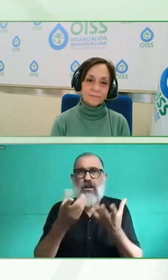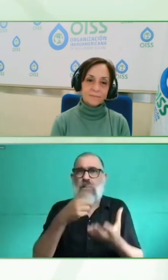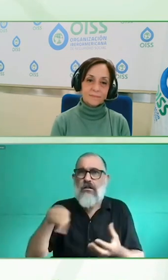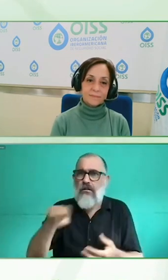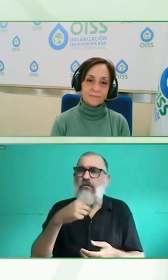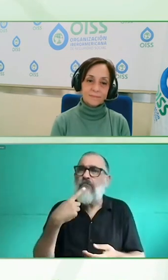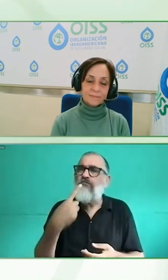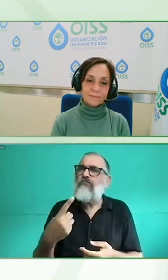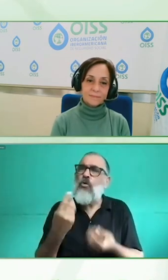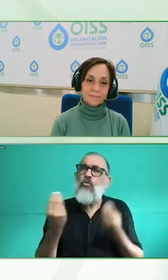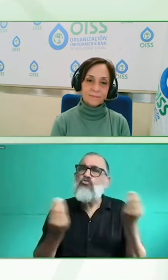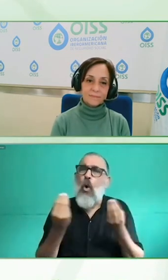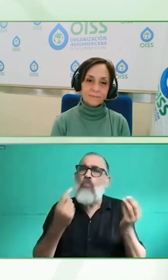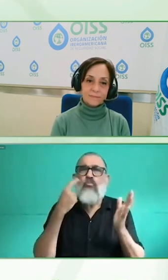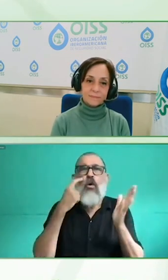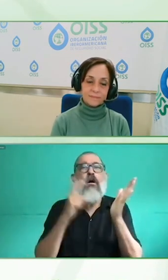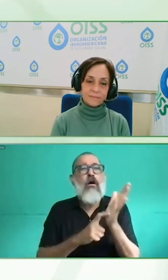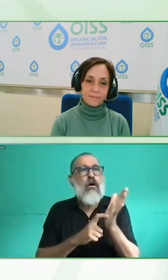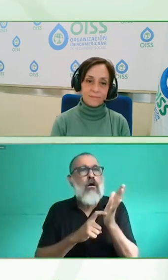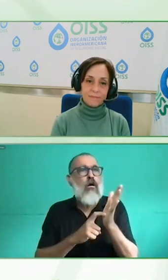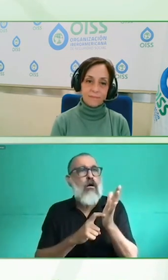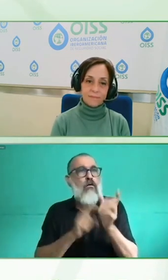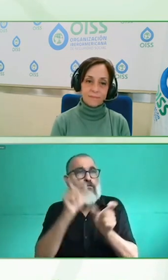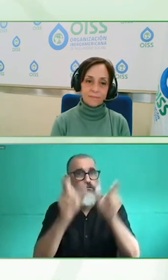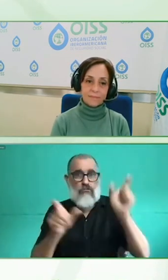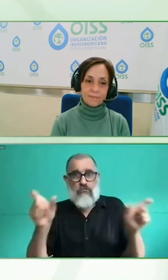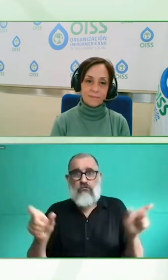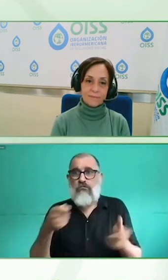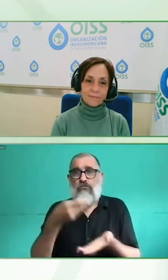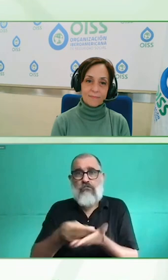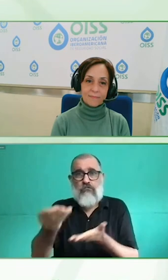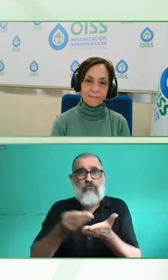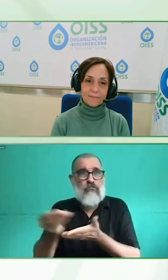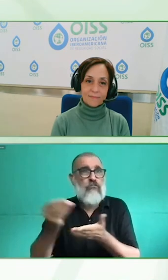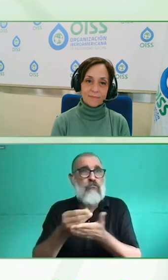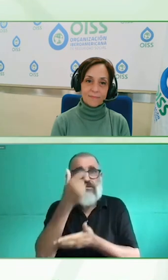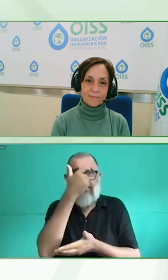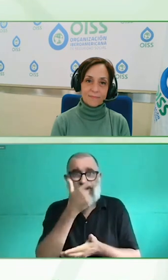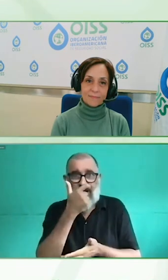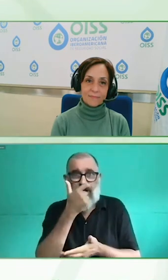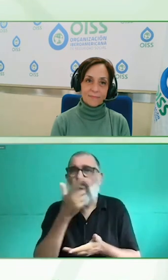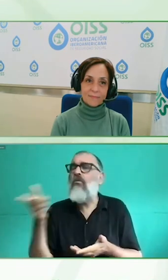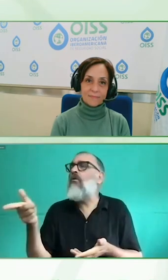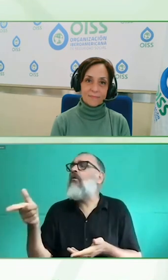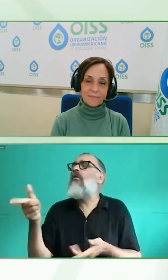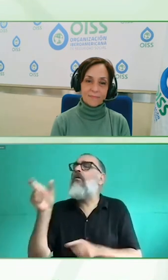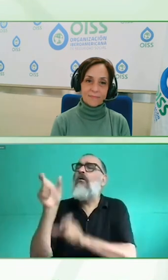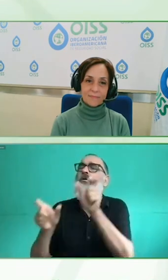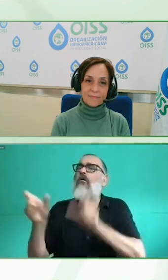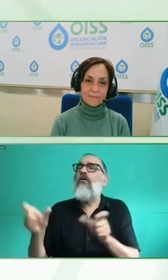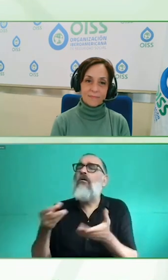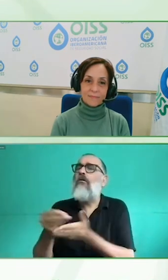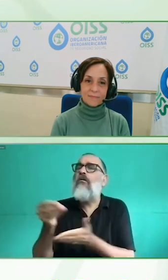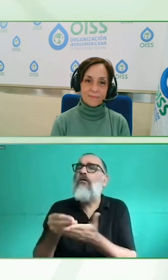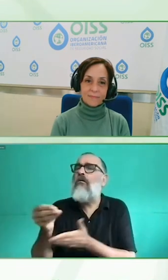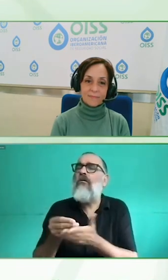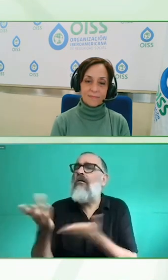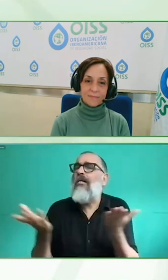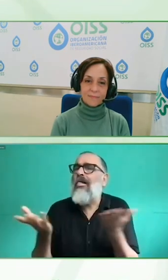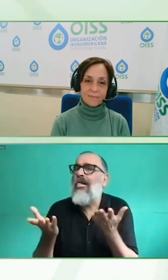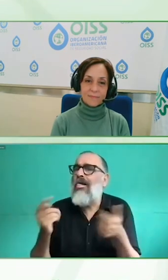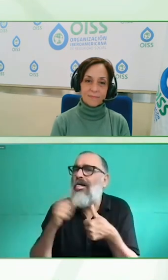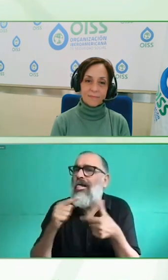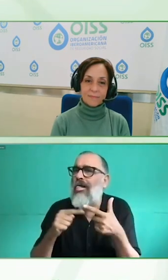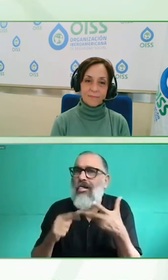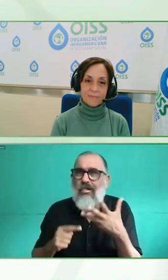Otro ejemplo tal vez con esto es, trabajamos con una línea aérea mexicana, una low cost, en medio de la pandemia, con